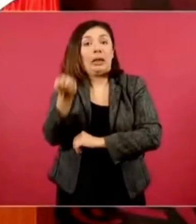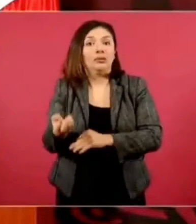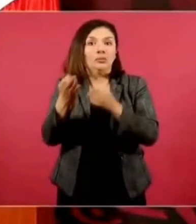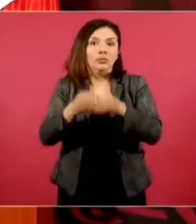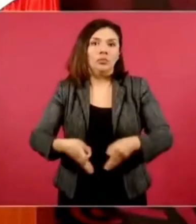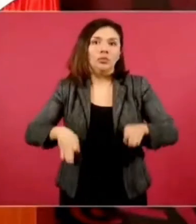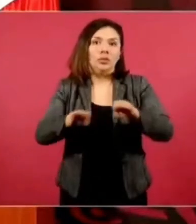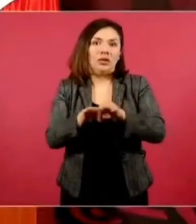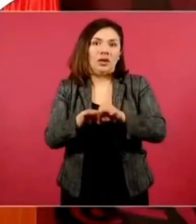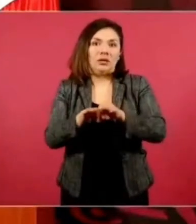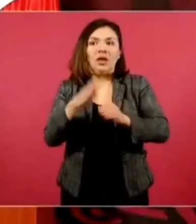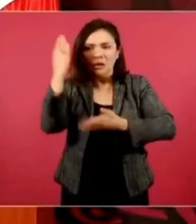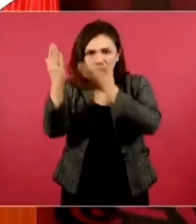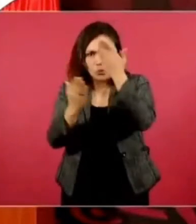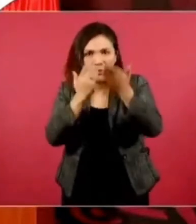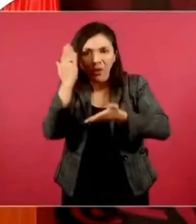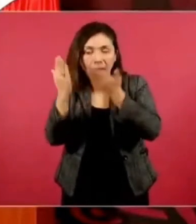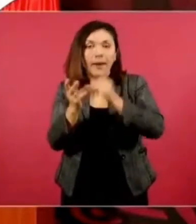que estén estudiando.